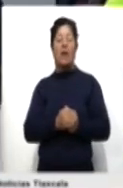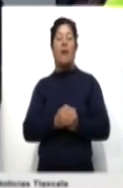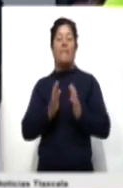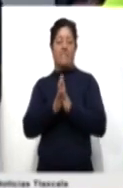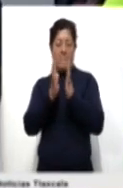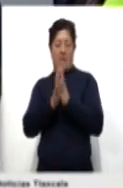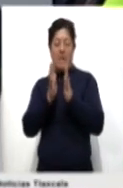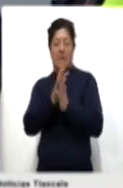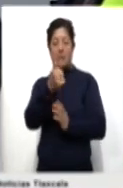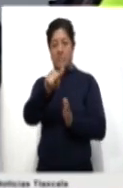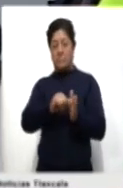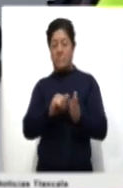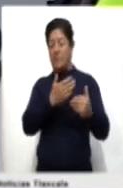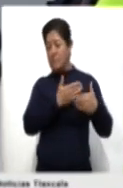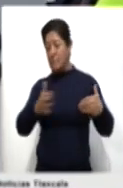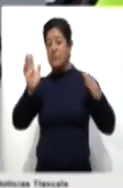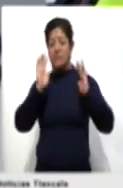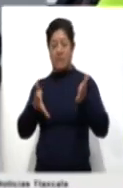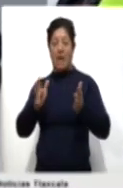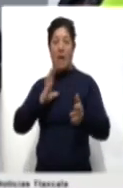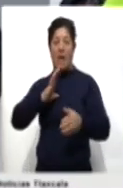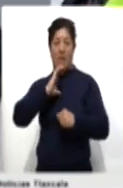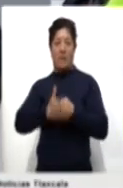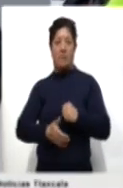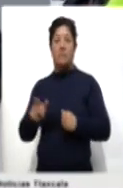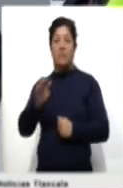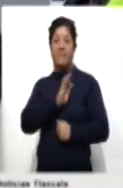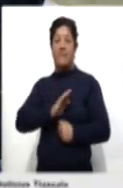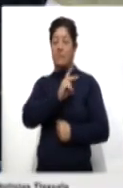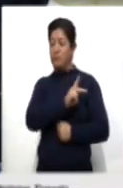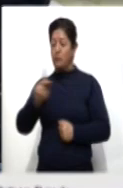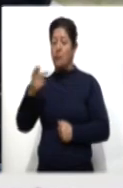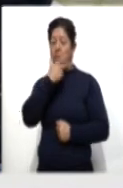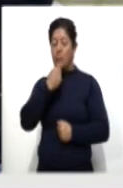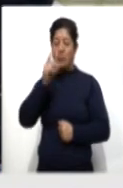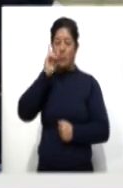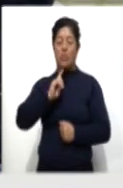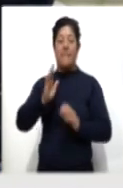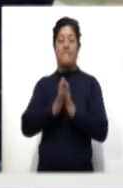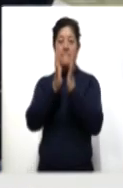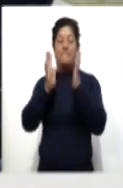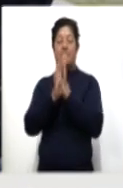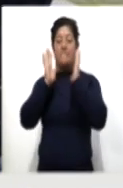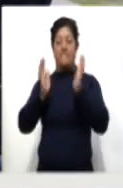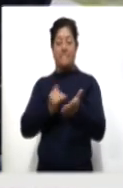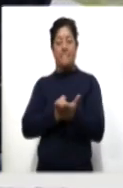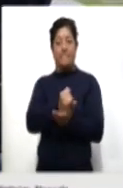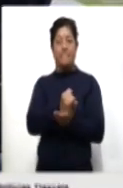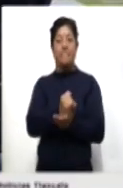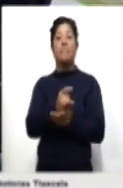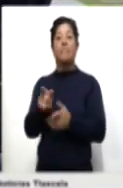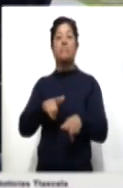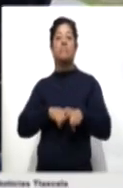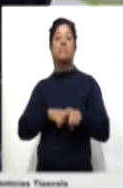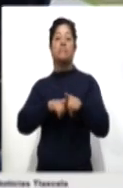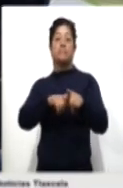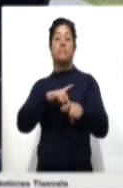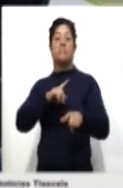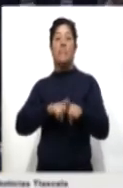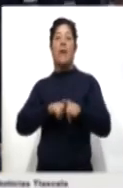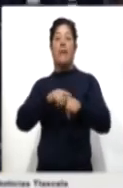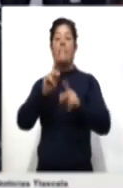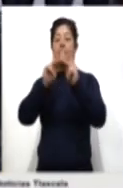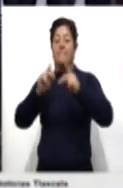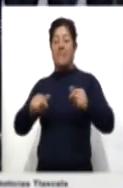En su mensaje, el gobernador Marco Mena felicitó a las mujeres y hombres que tomaron la decisión de participar en la tarea de mantener los índices de